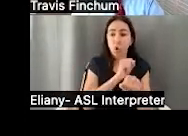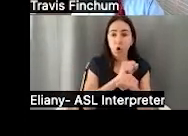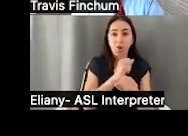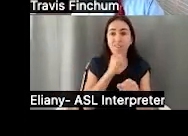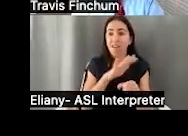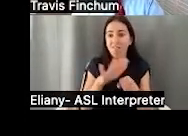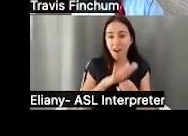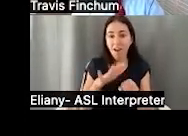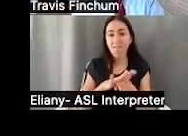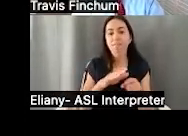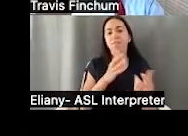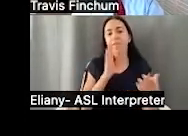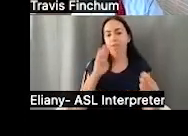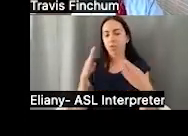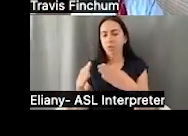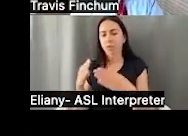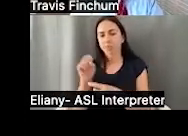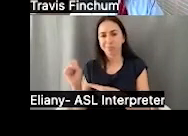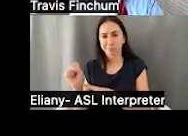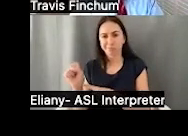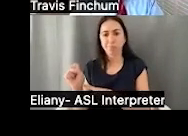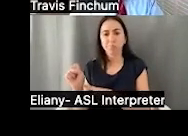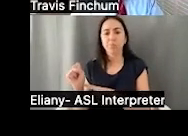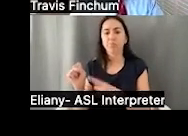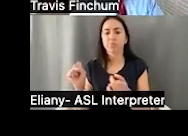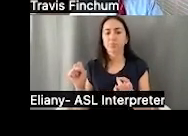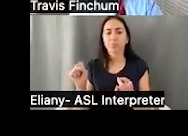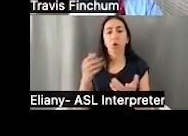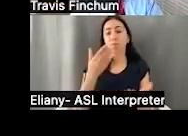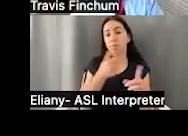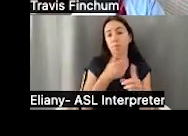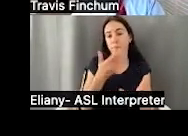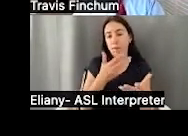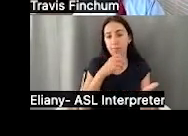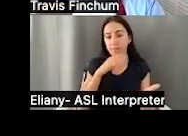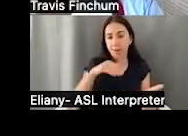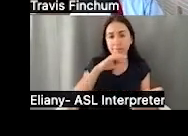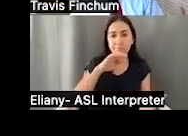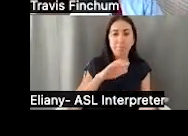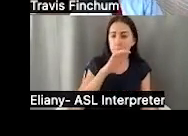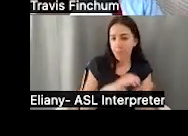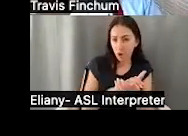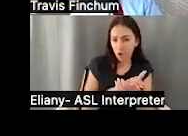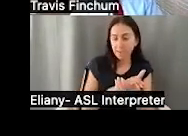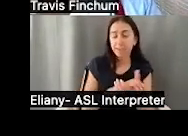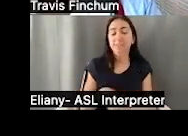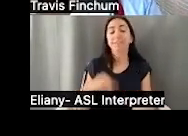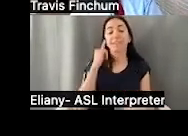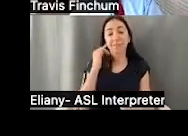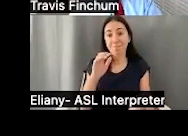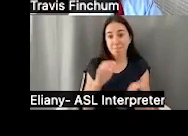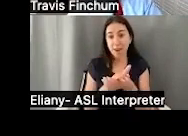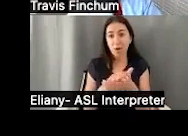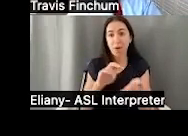trabajado y tiene créditos y está en el sistema de seguro social y también que no se haya casado. Si una persona se